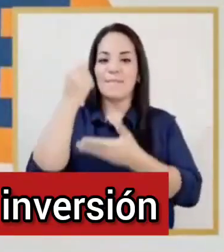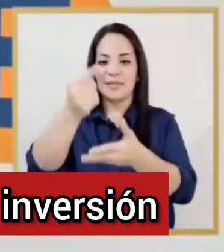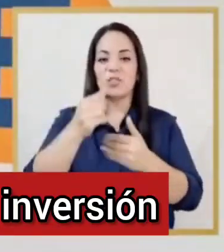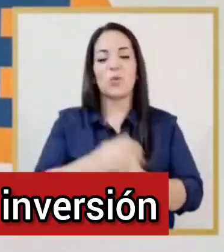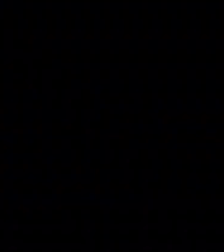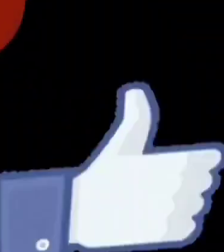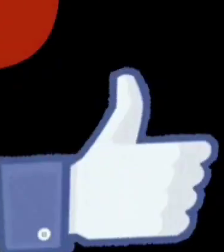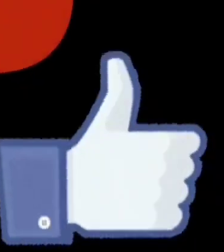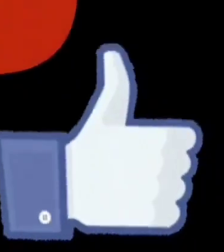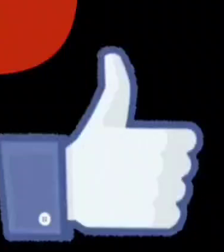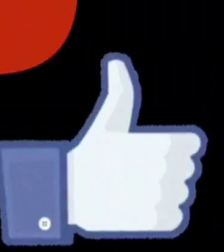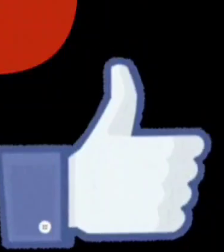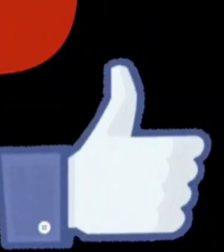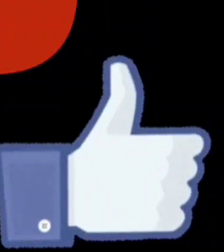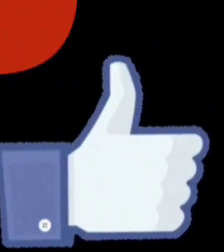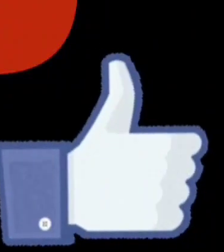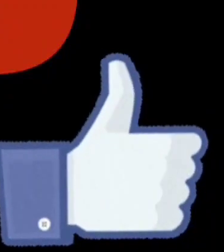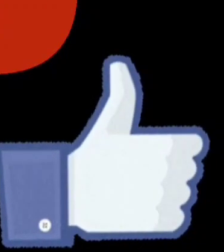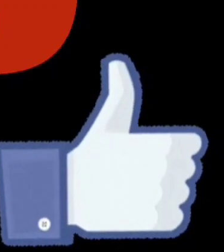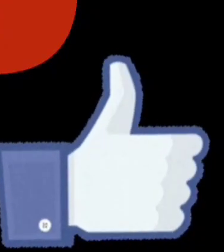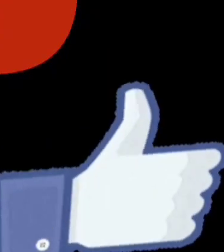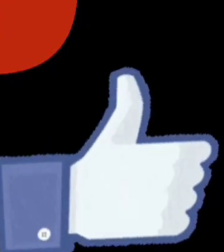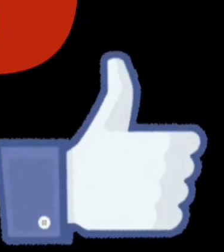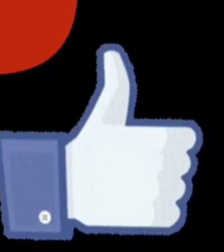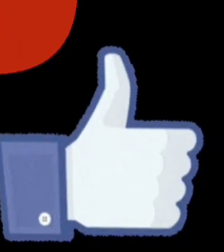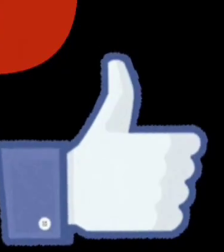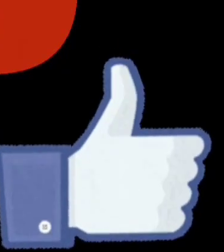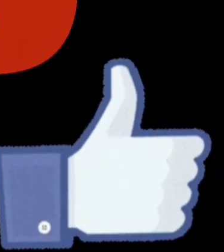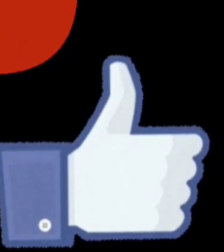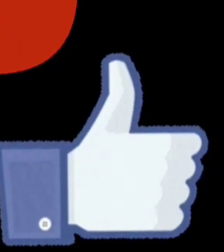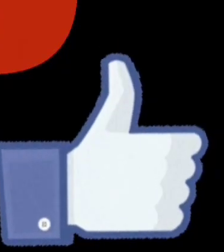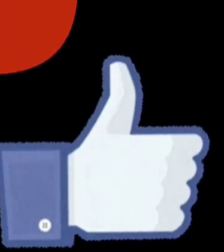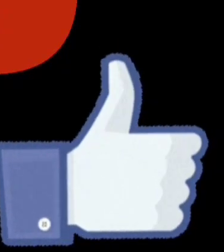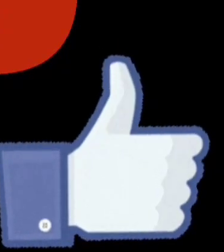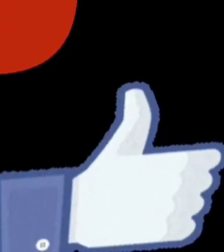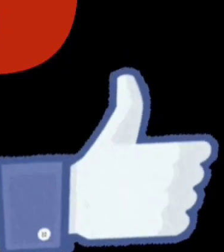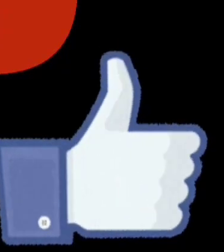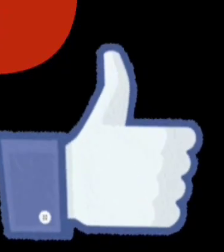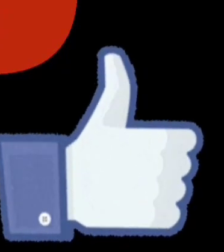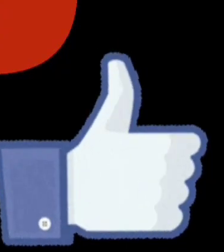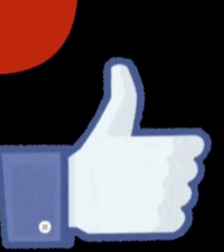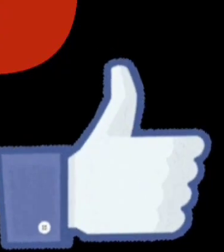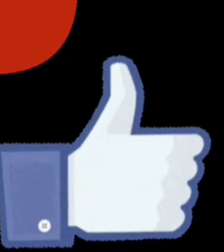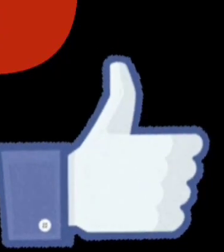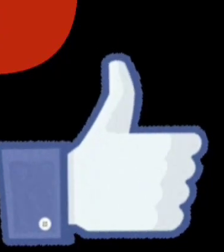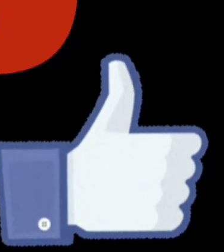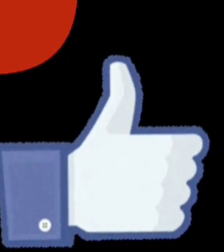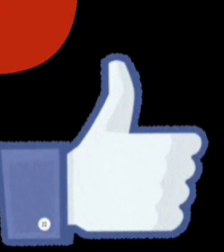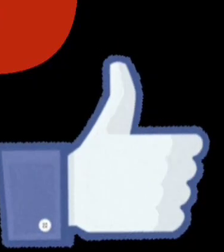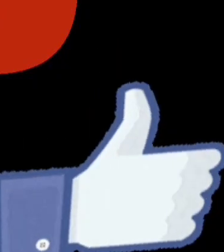planes de inversión. Suscríbete, comparte el video, comenta y deja tu poderoso like. Muchas gracias.